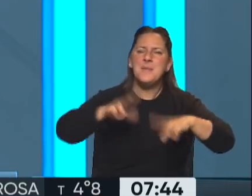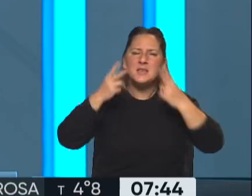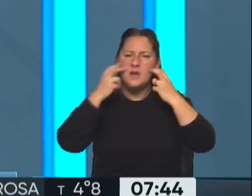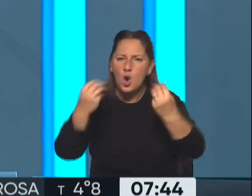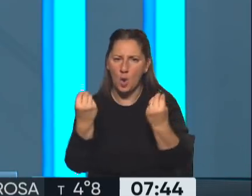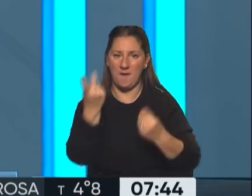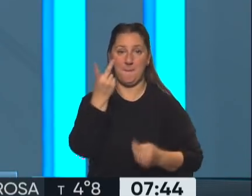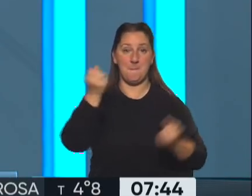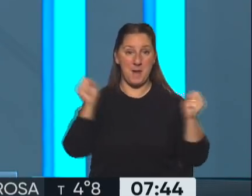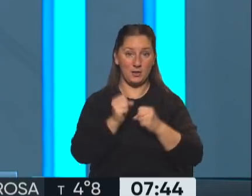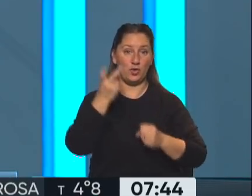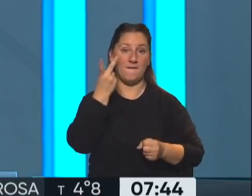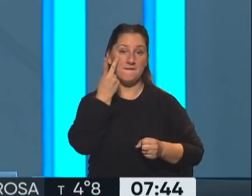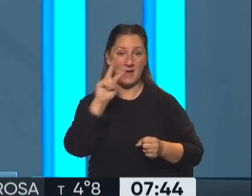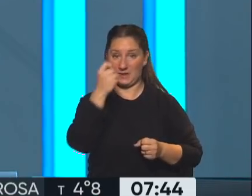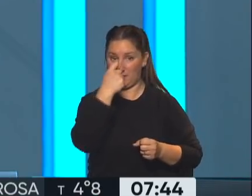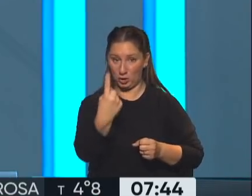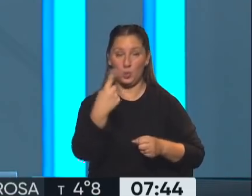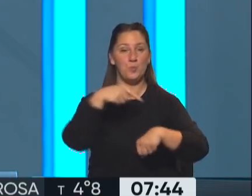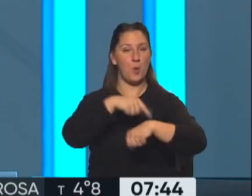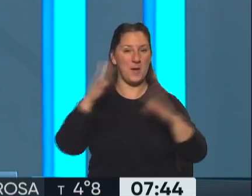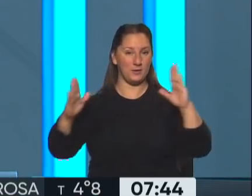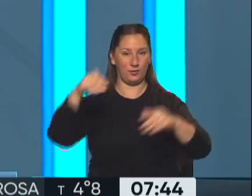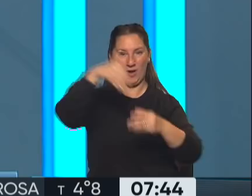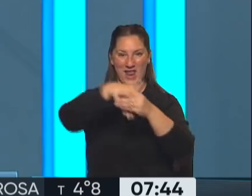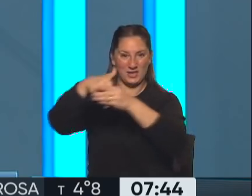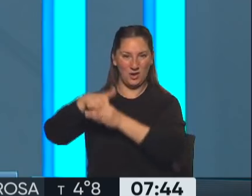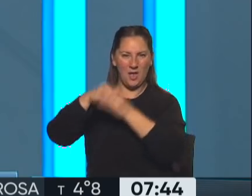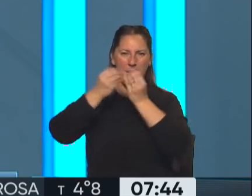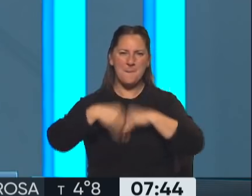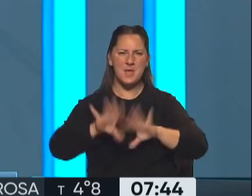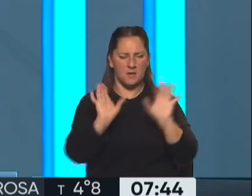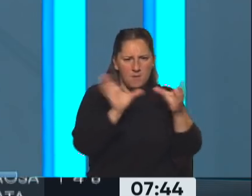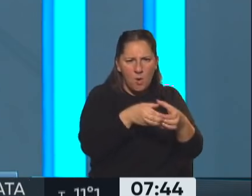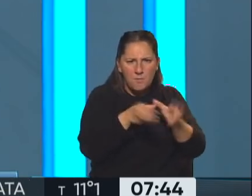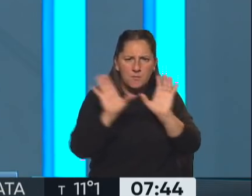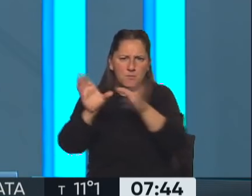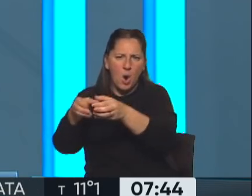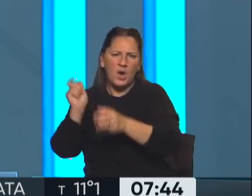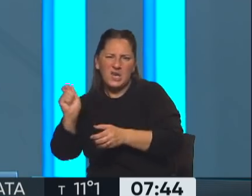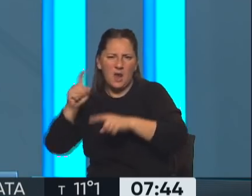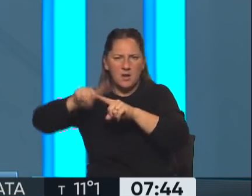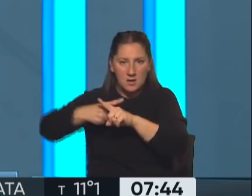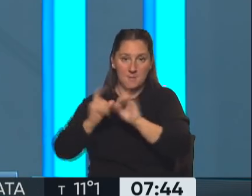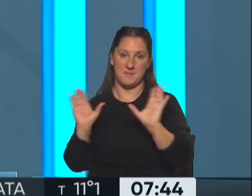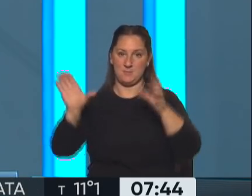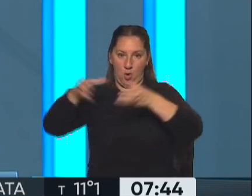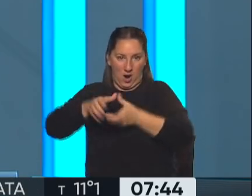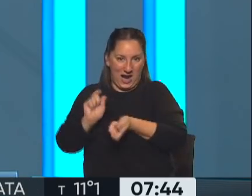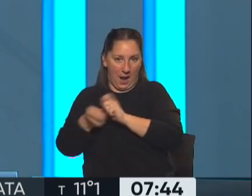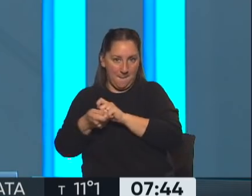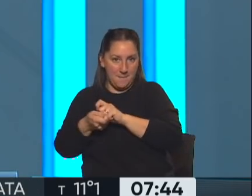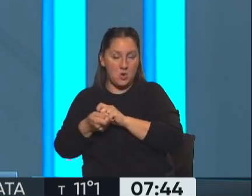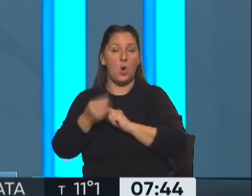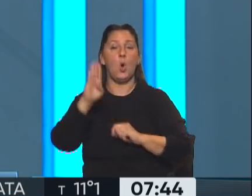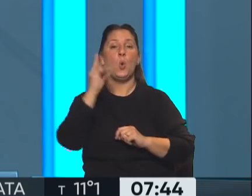mayo de 2021, un año electoral, cuando se empezaban a dirimir las internas partidarias en Juntos por el Cambio, y